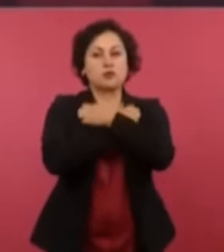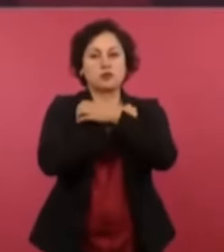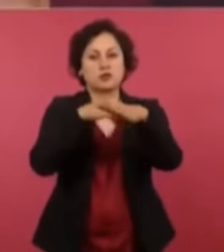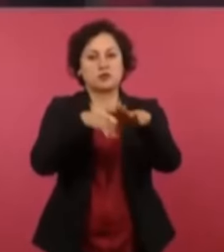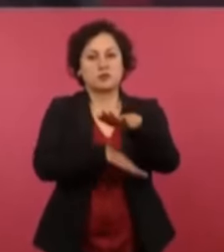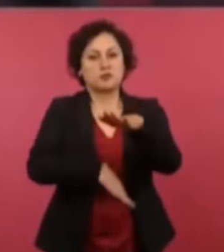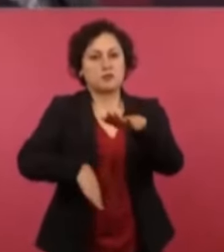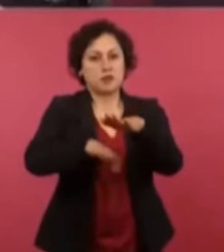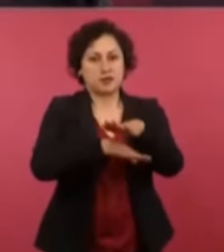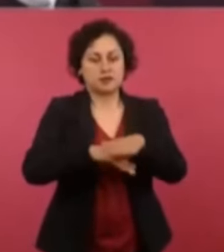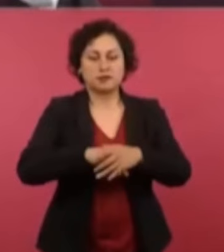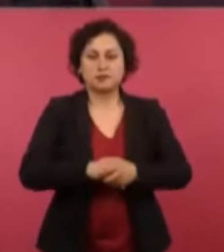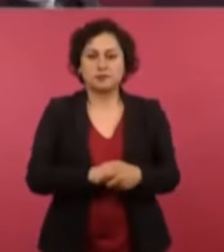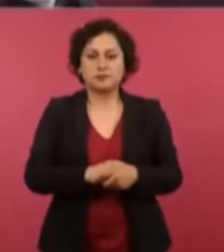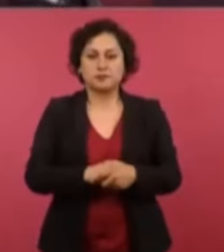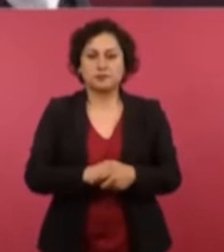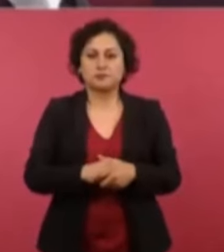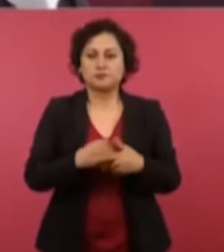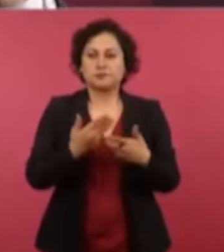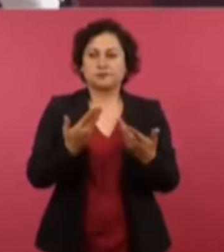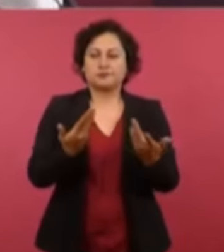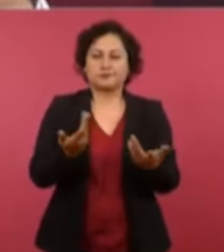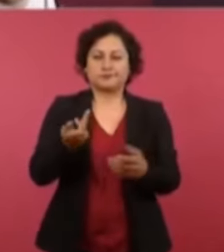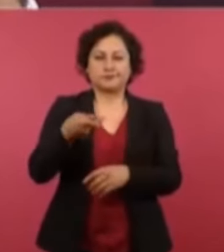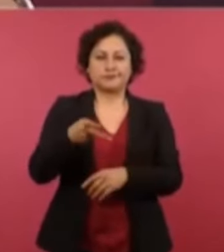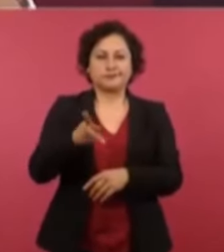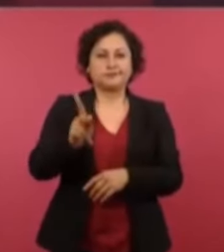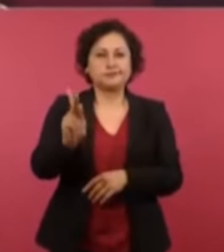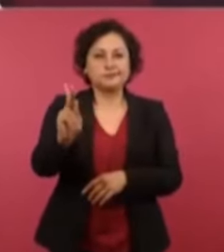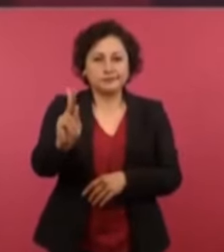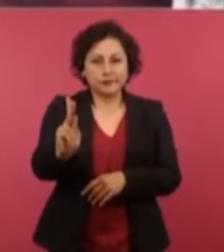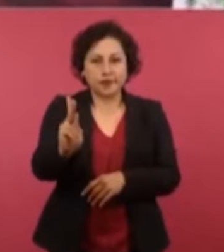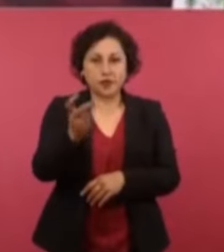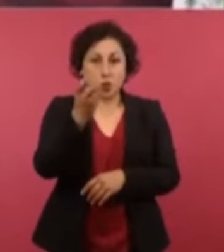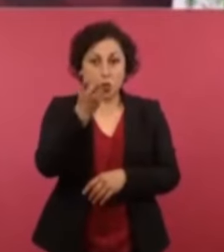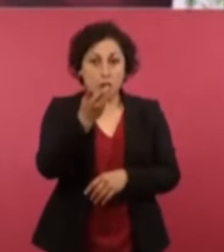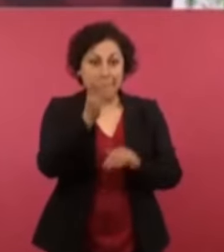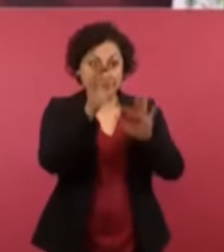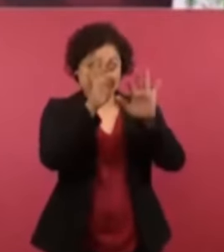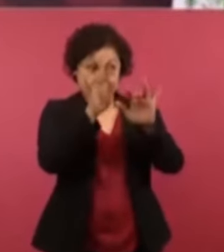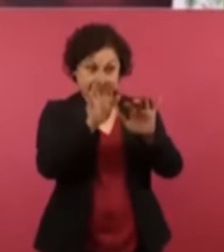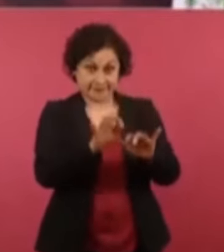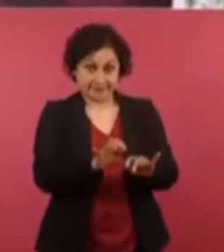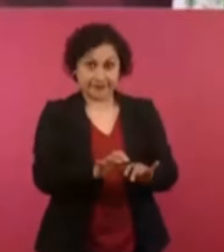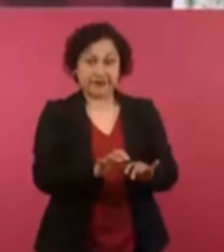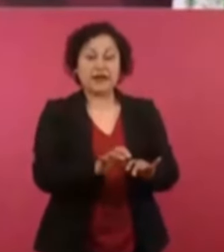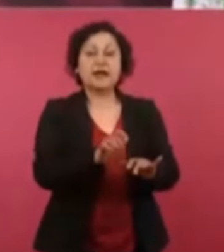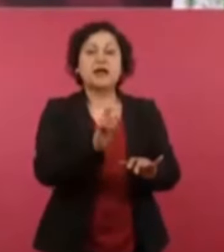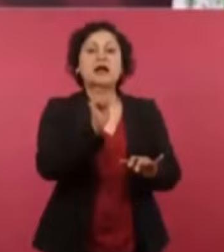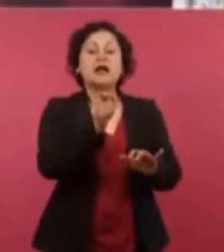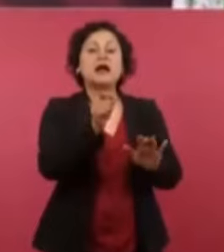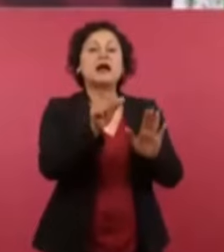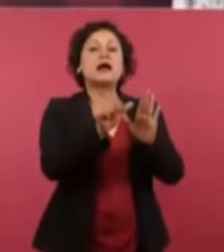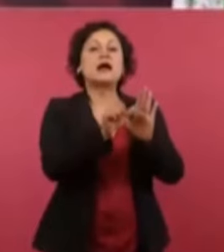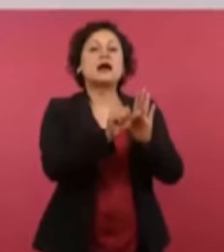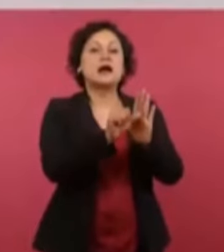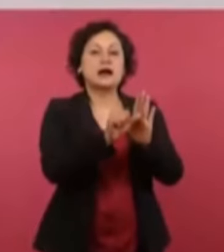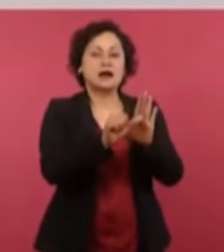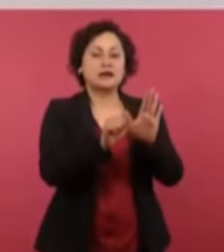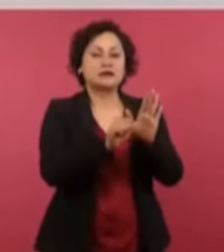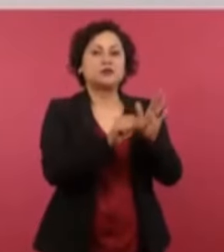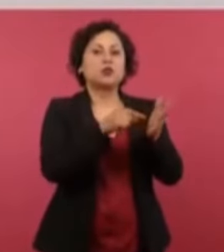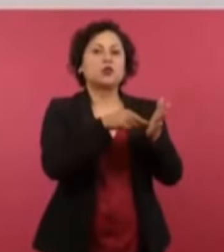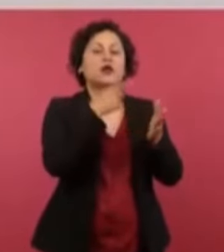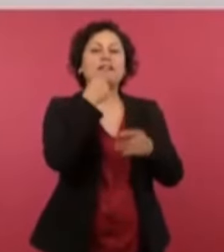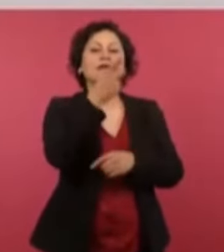Cuando el espíritu de ese artículo y la letra hablaba de la educación gratuita,